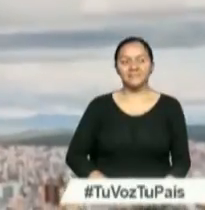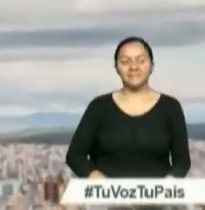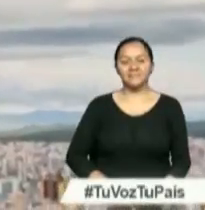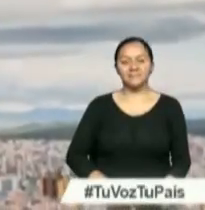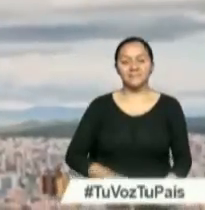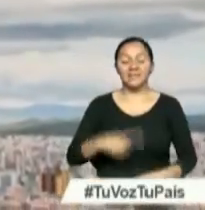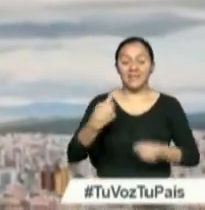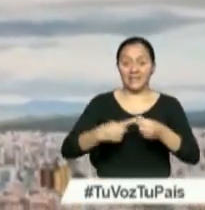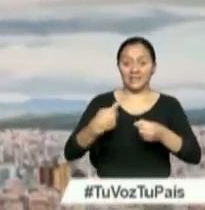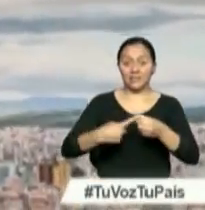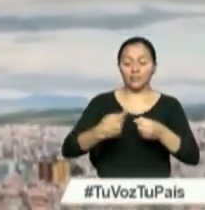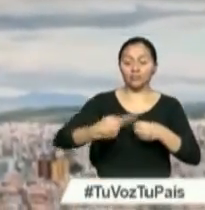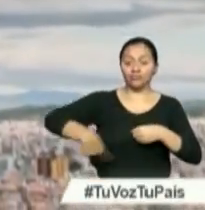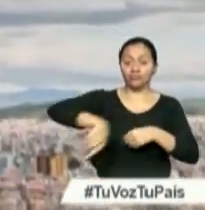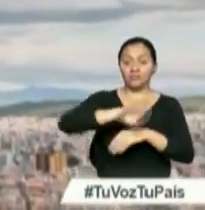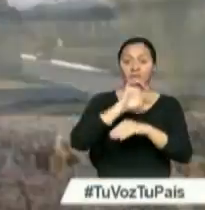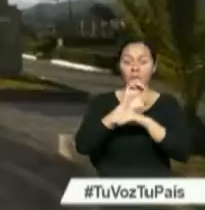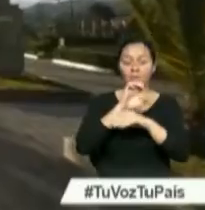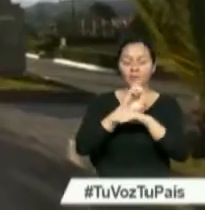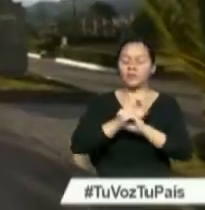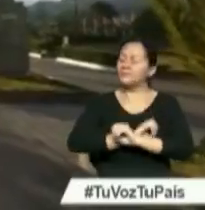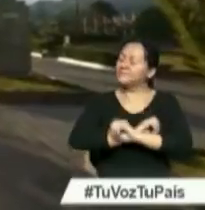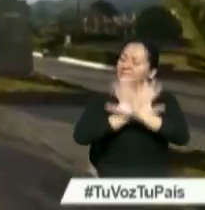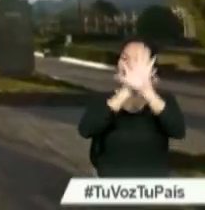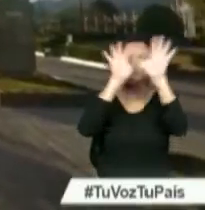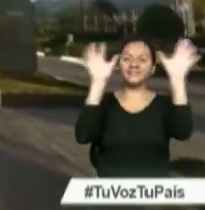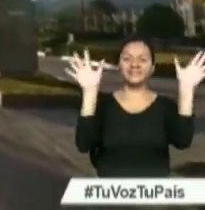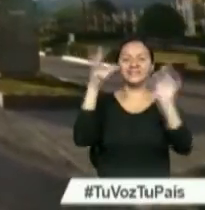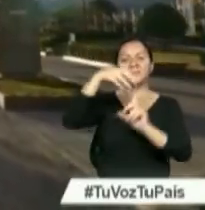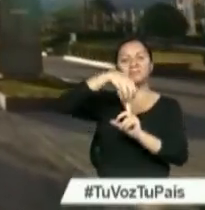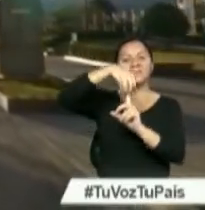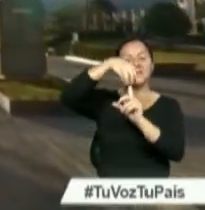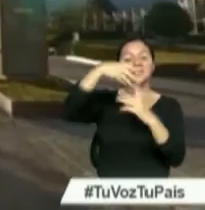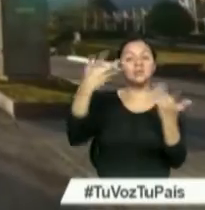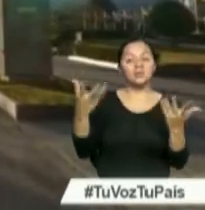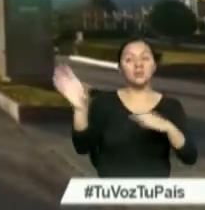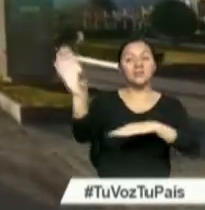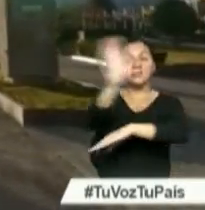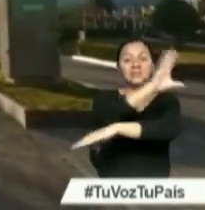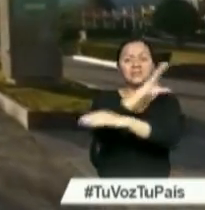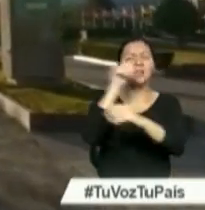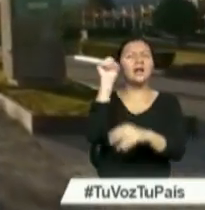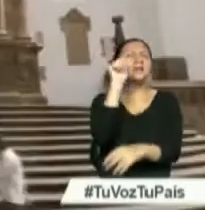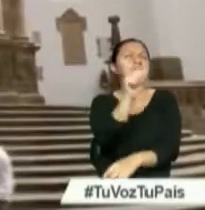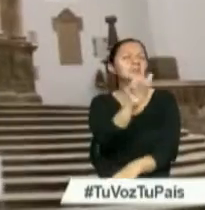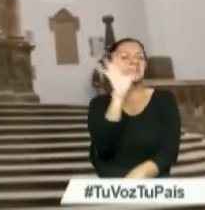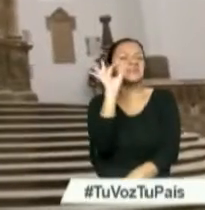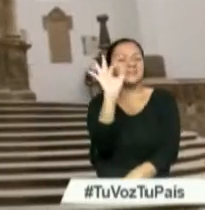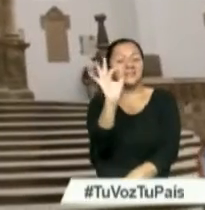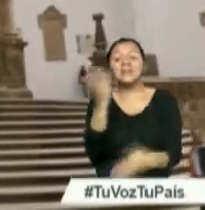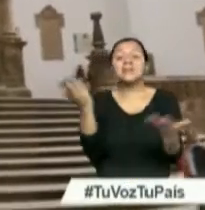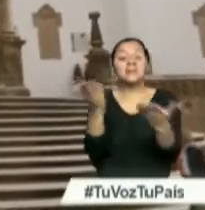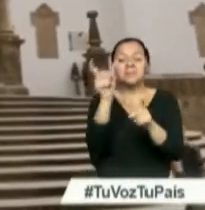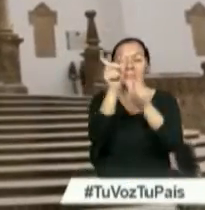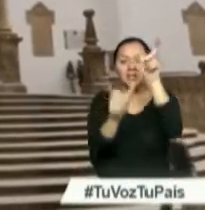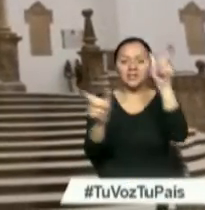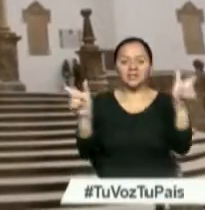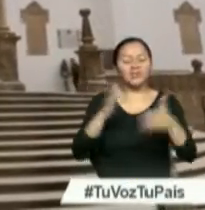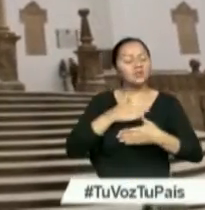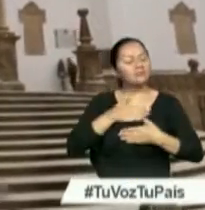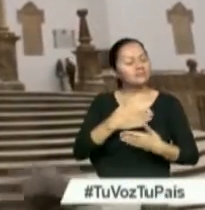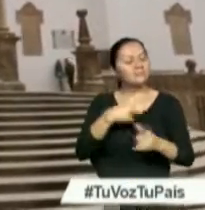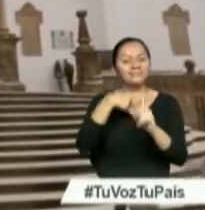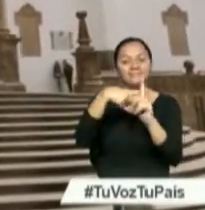Quito, capital del Ecuador, resplandece desde la mitad del mundo con el cielo más azul del equinoccio y con su gente amable y